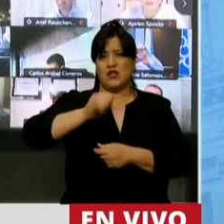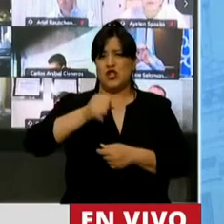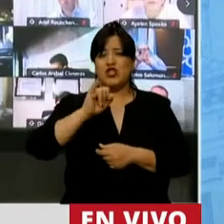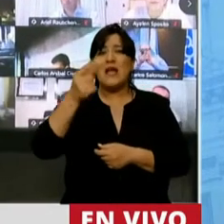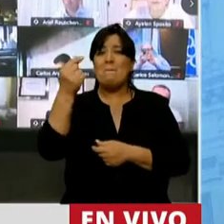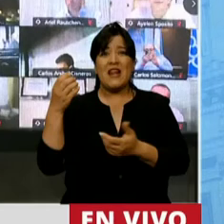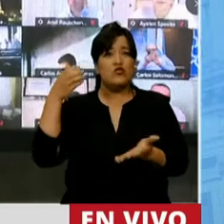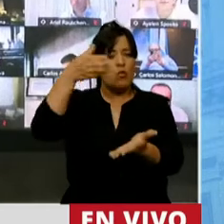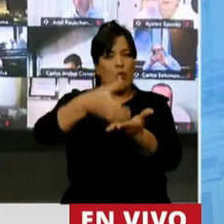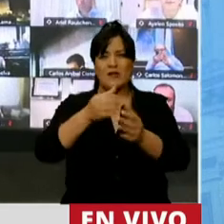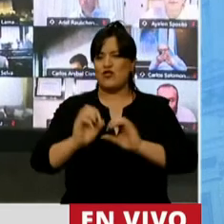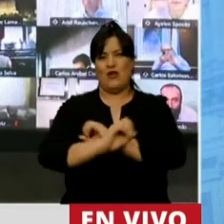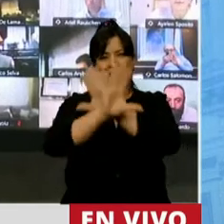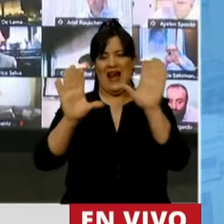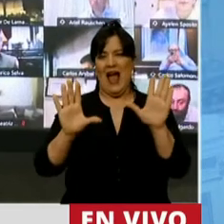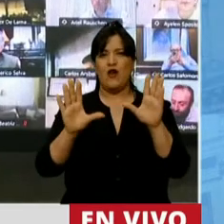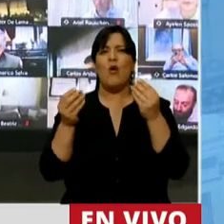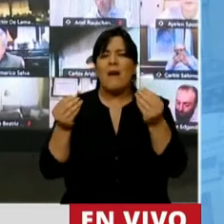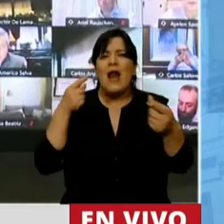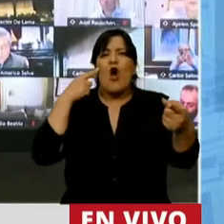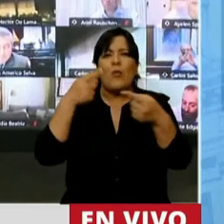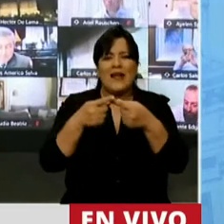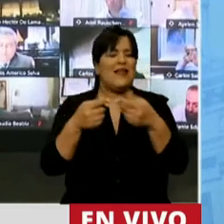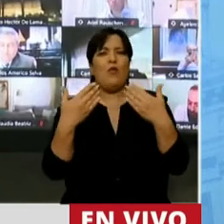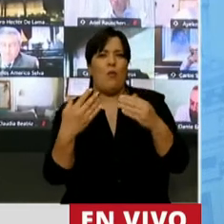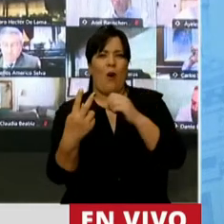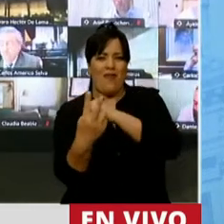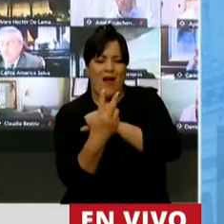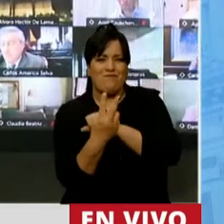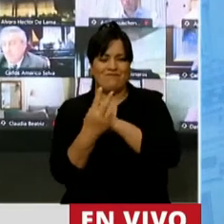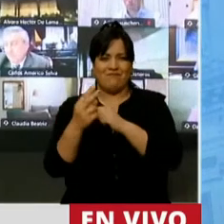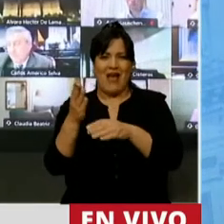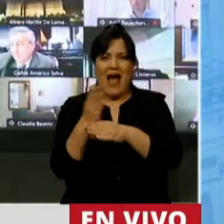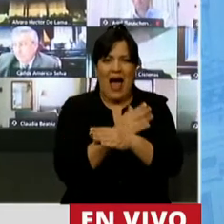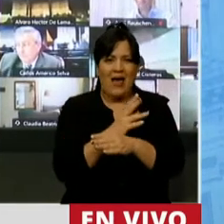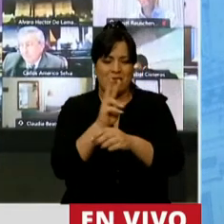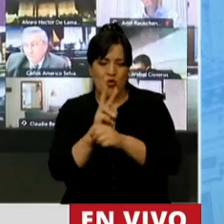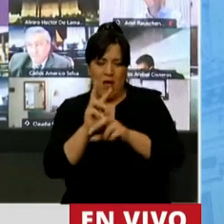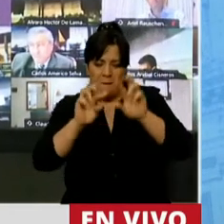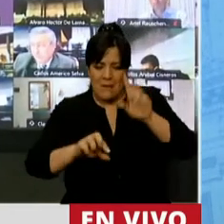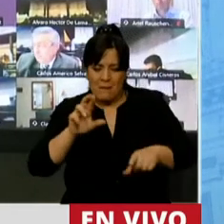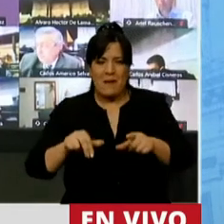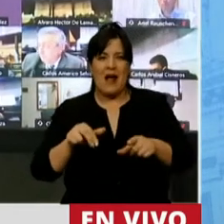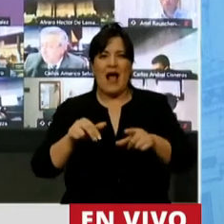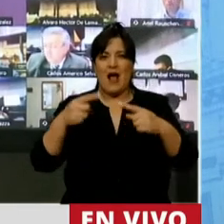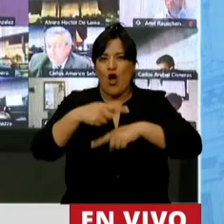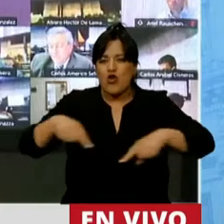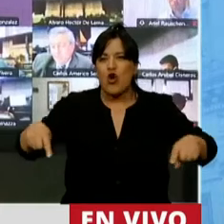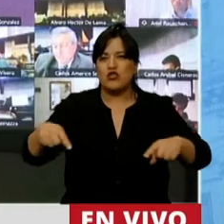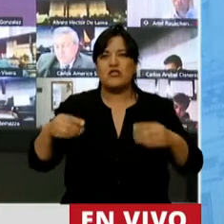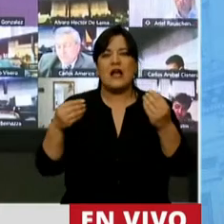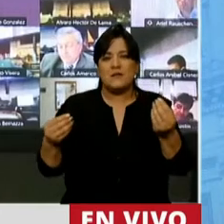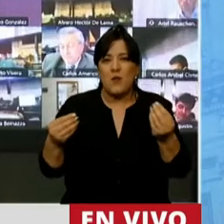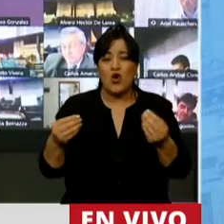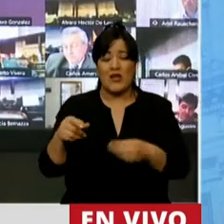presupuesto claro que les permita tener previsibilidad, planificación, anticipación a lo que tienen que hacer,